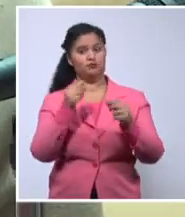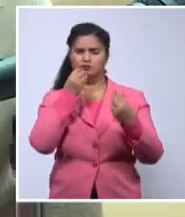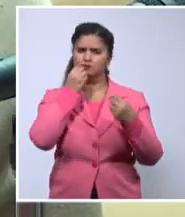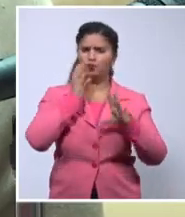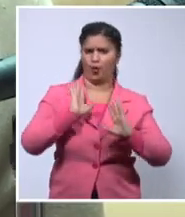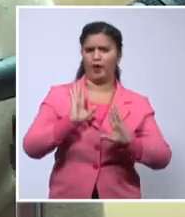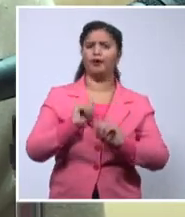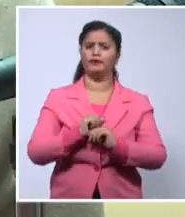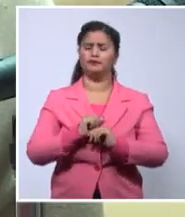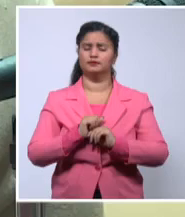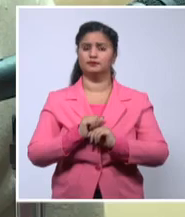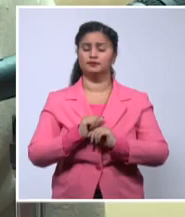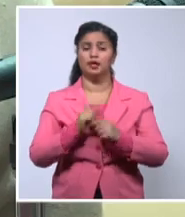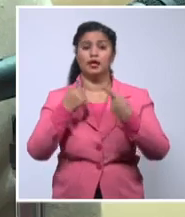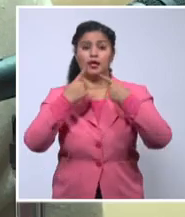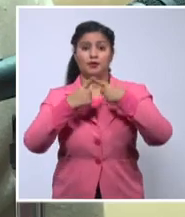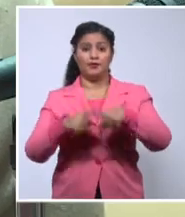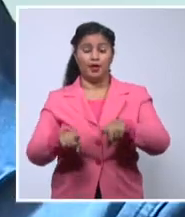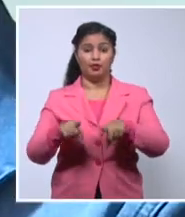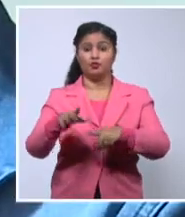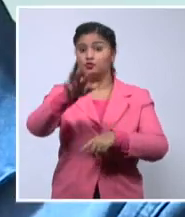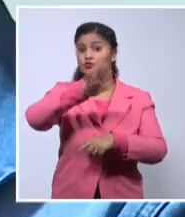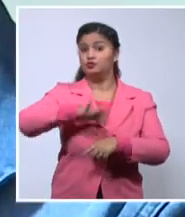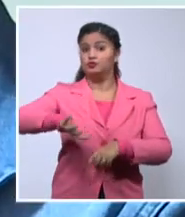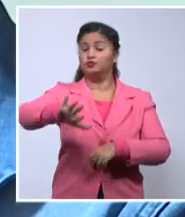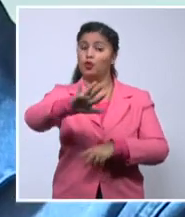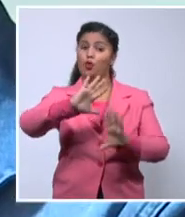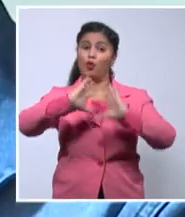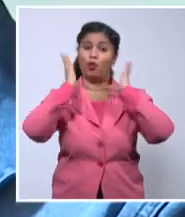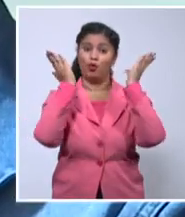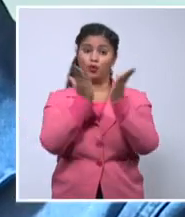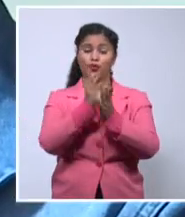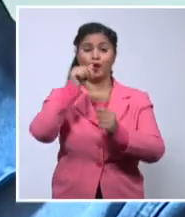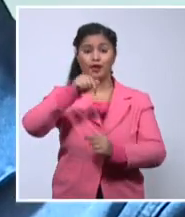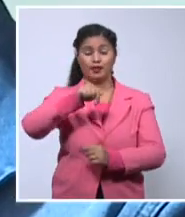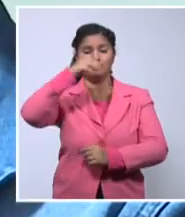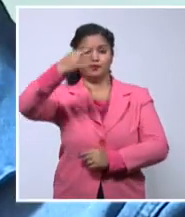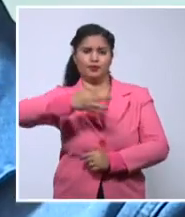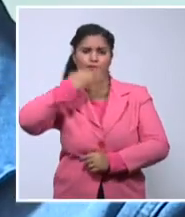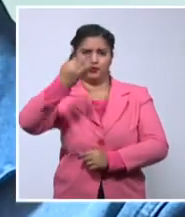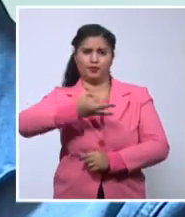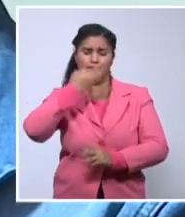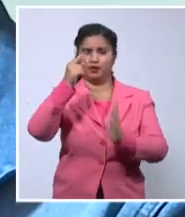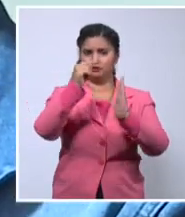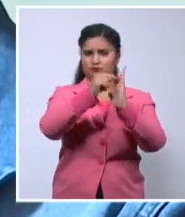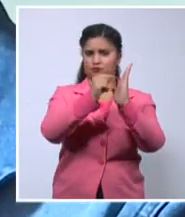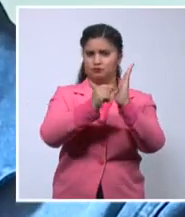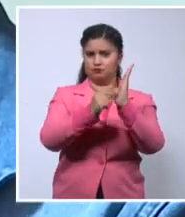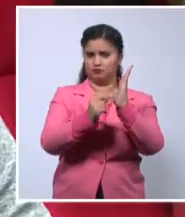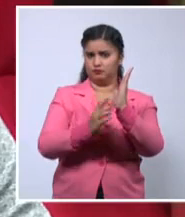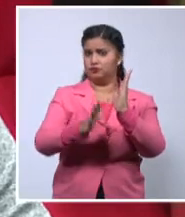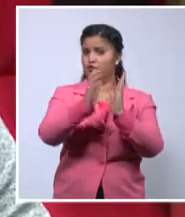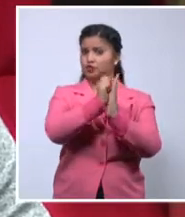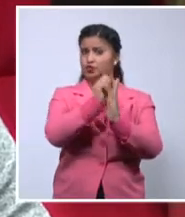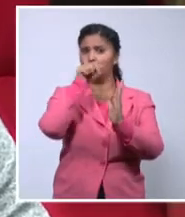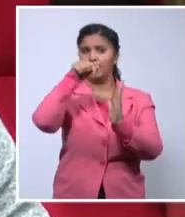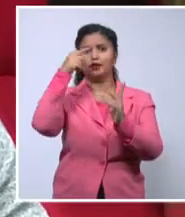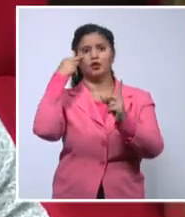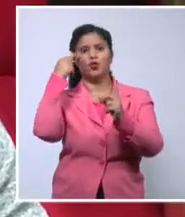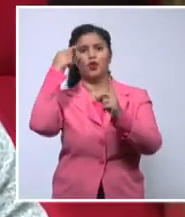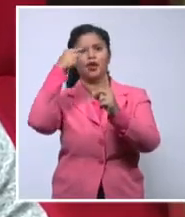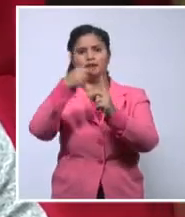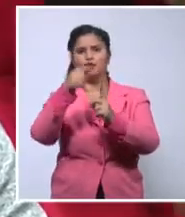lo que se ha hablado aquí, de todo lo que se ha dicho aquí, está el propósito de ayudar, de ayudar a